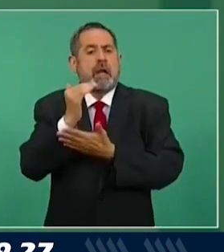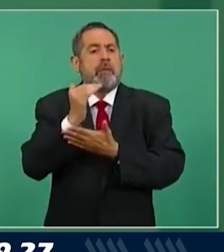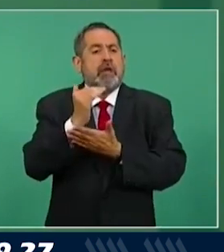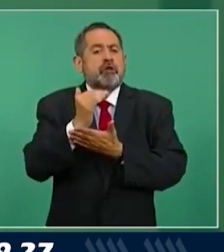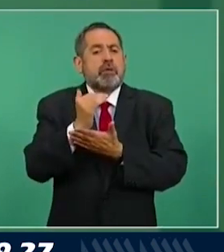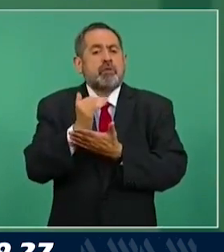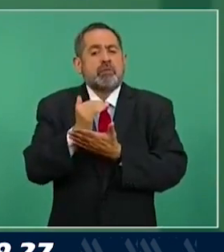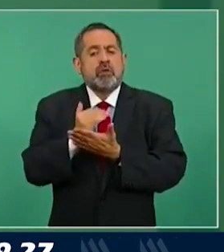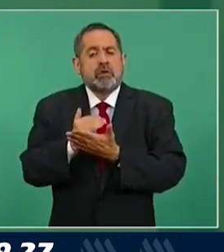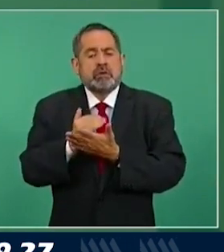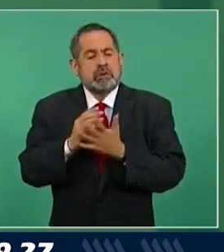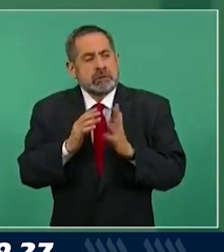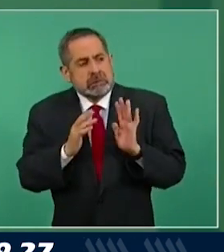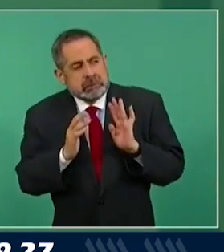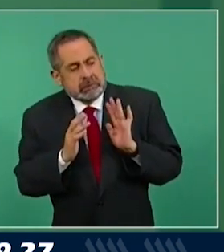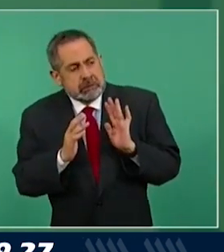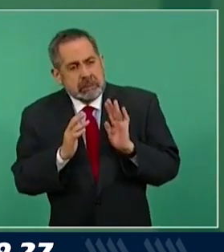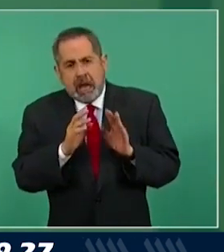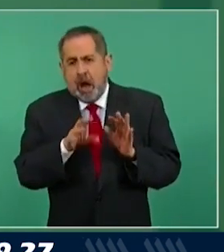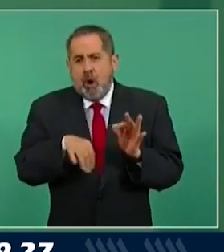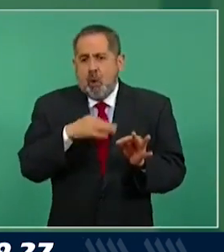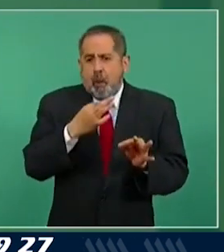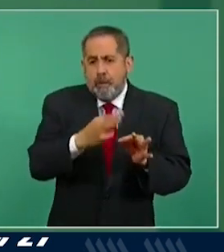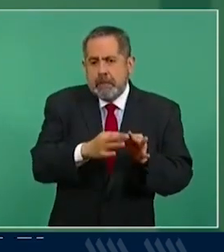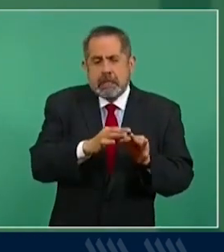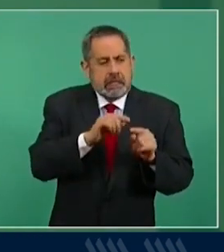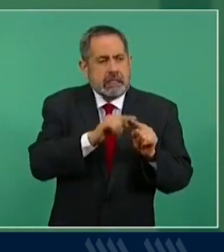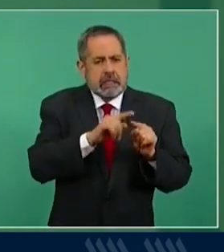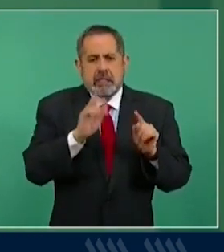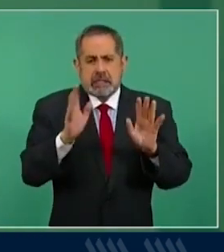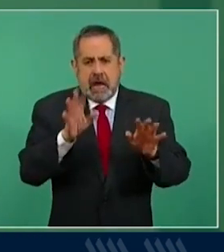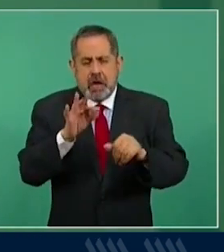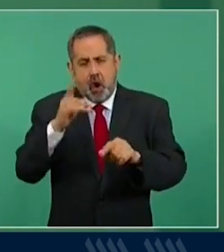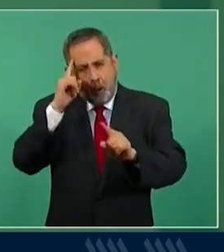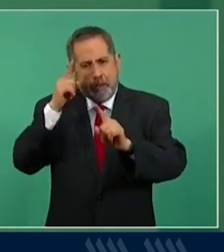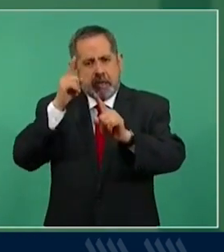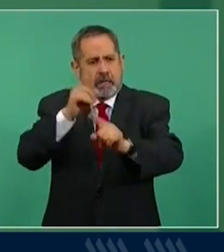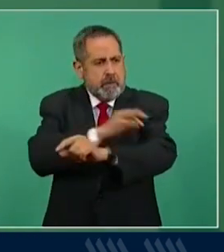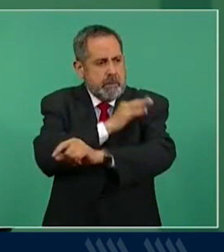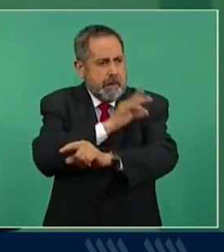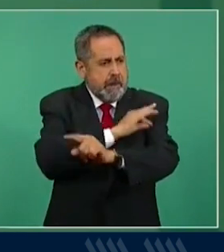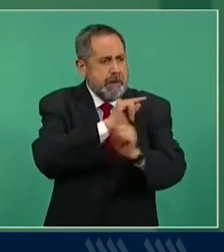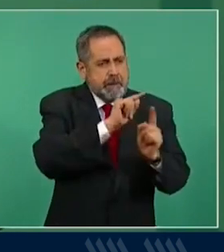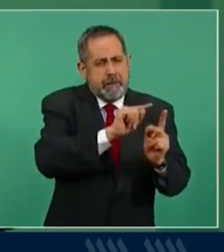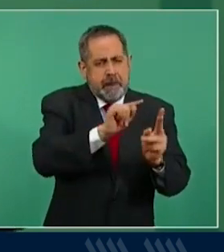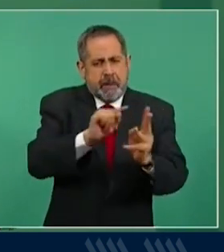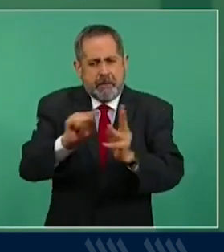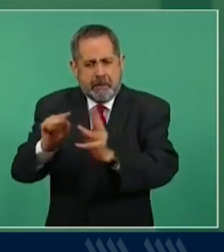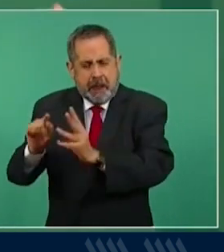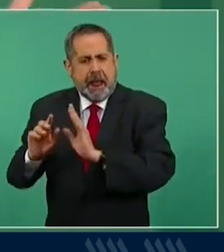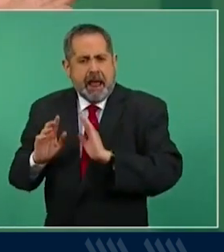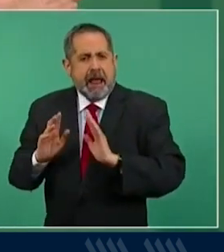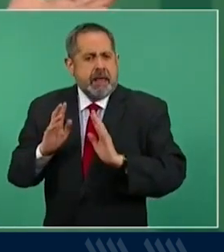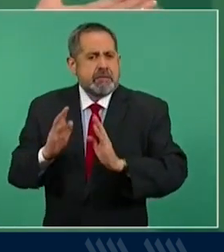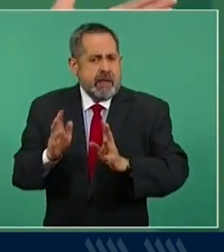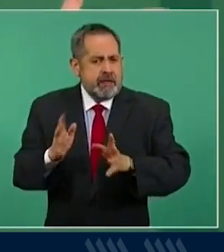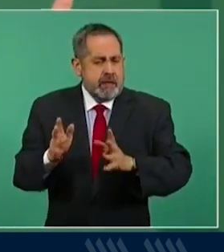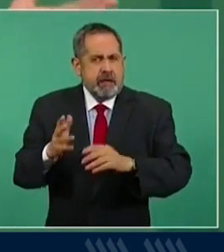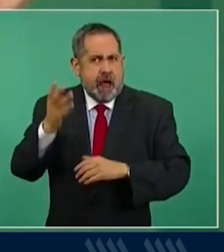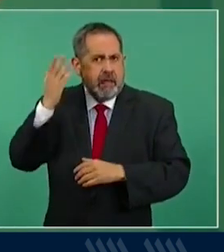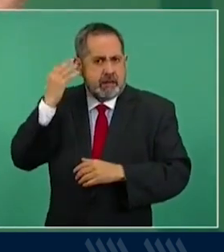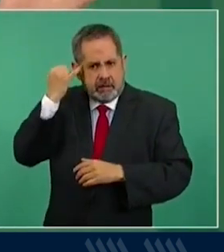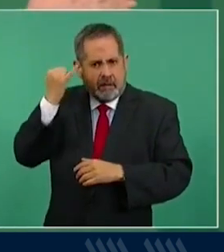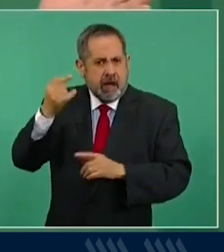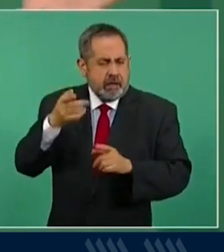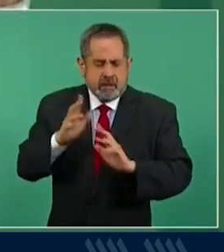se cumplió con el propósito que teníamos de vacunar